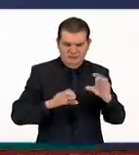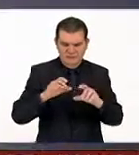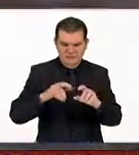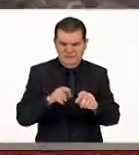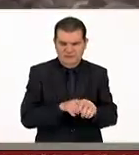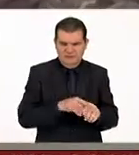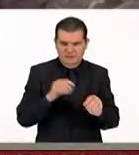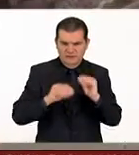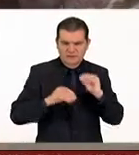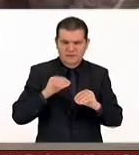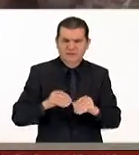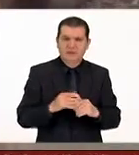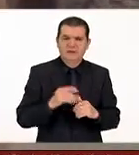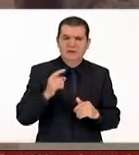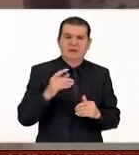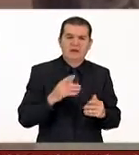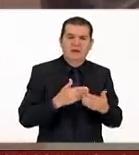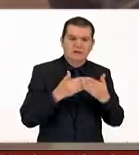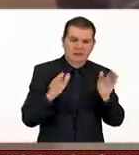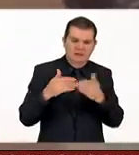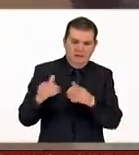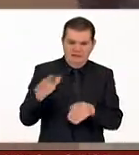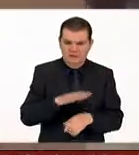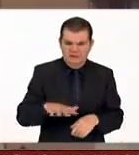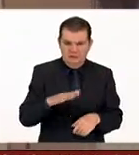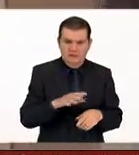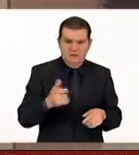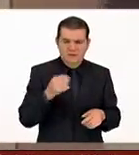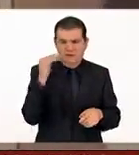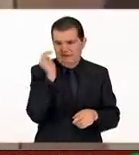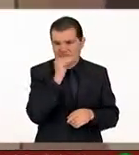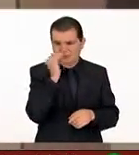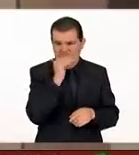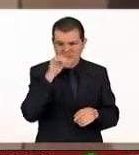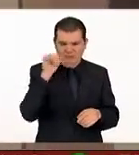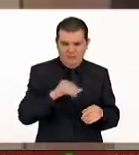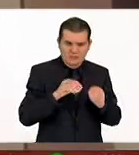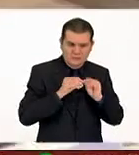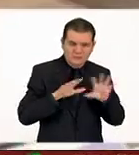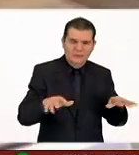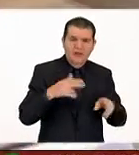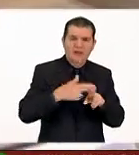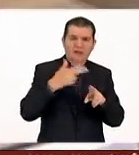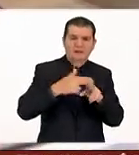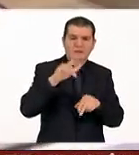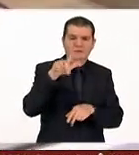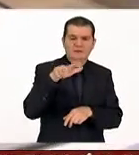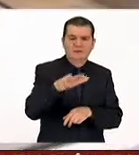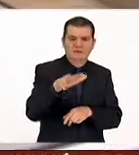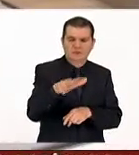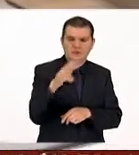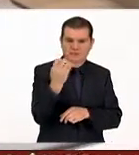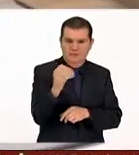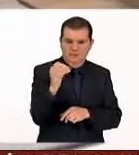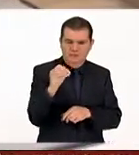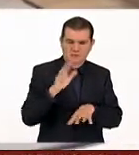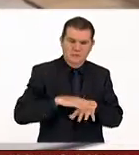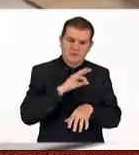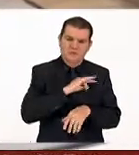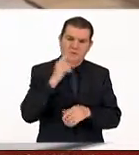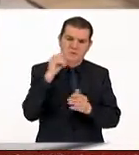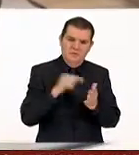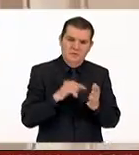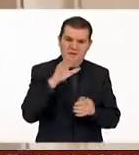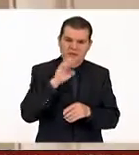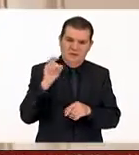larga. La exposición que se abre al público sin costo a partir de hoy y hasta el 18 de octubre esperando atraer a unos 1500